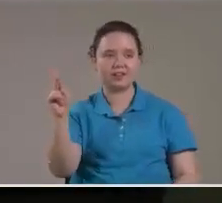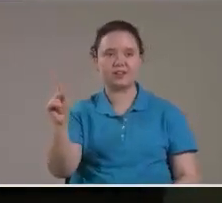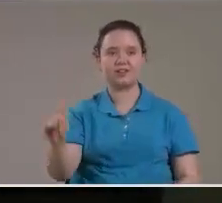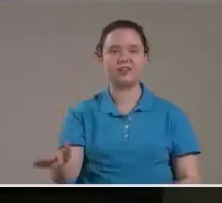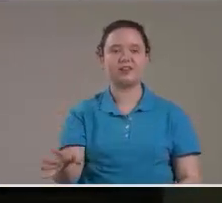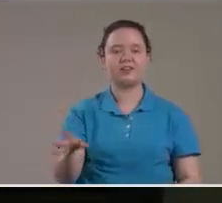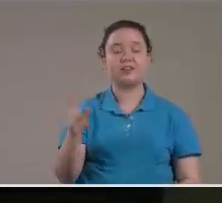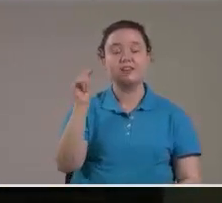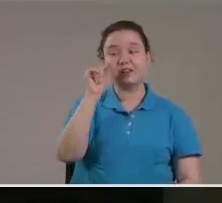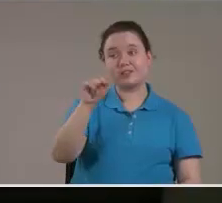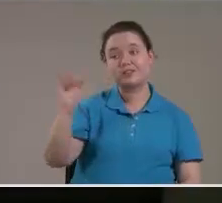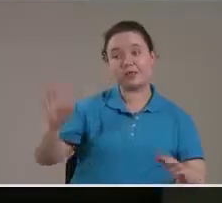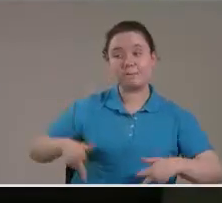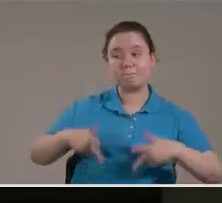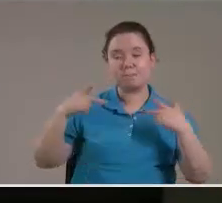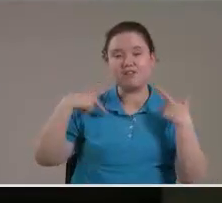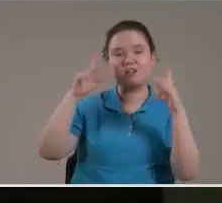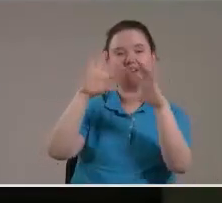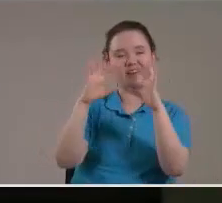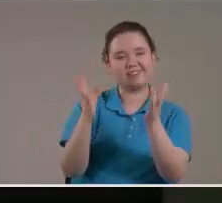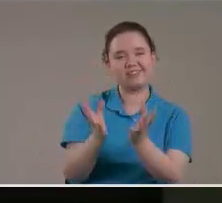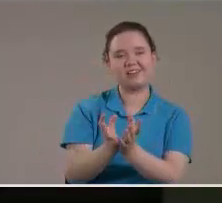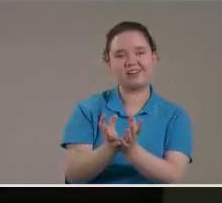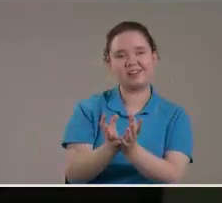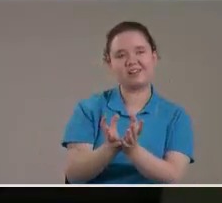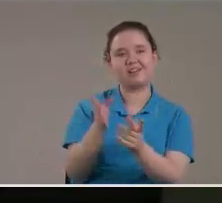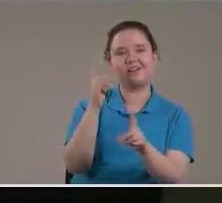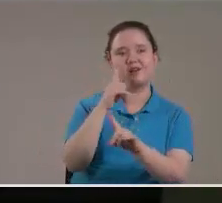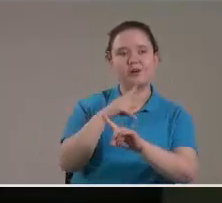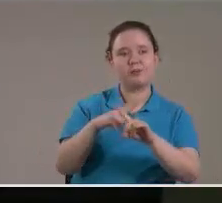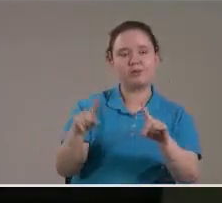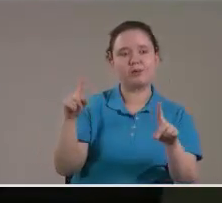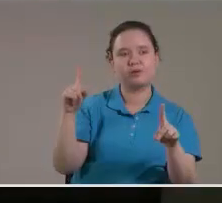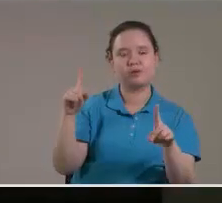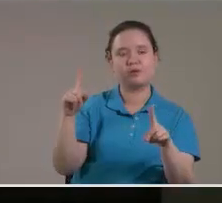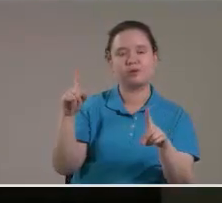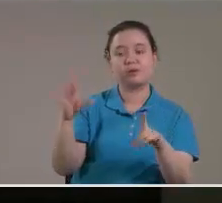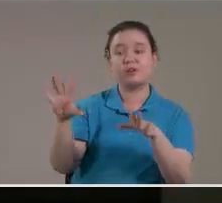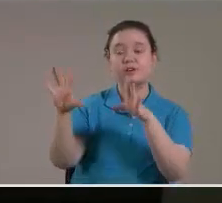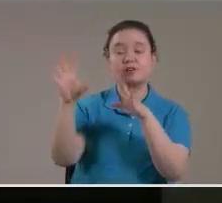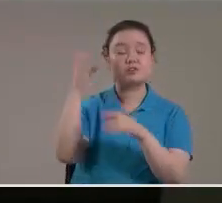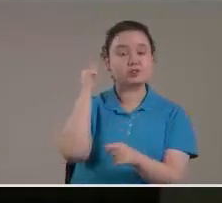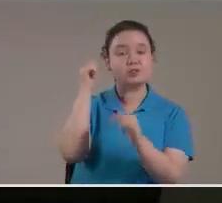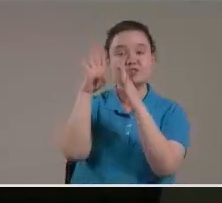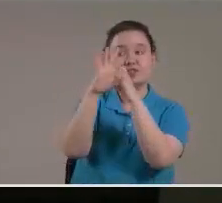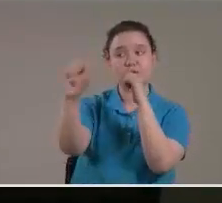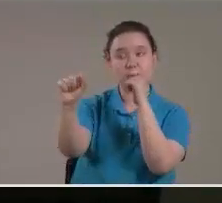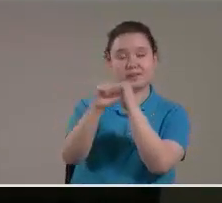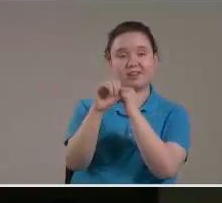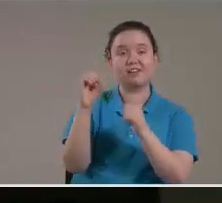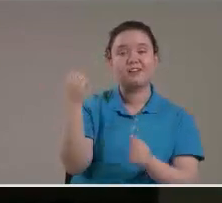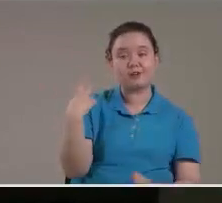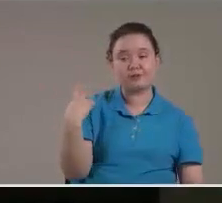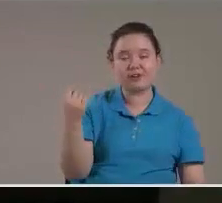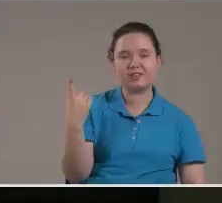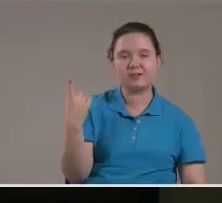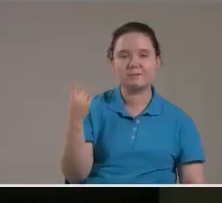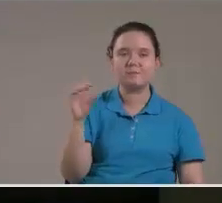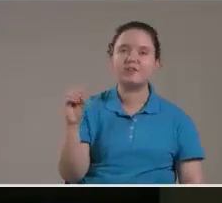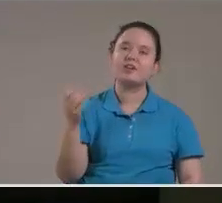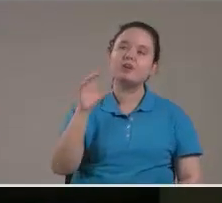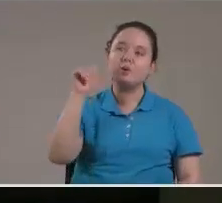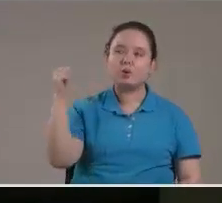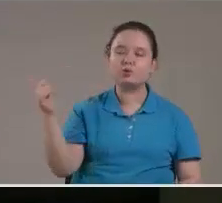De los que Habitan En la tierra A causa De los toques De trompeta Que faltan Que a los Otros